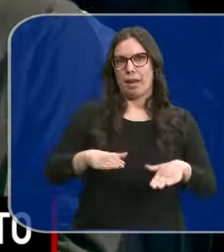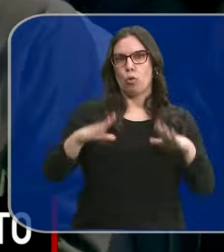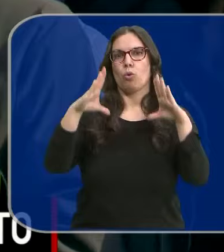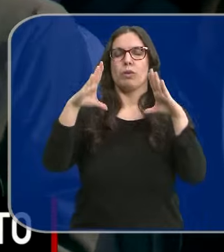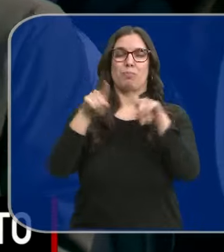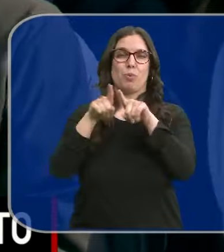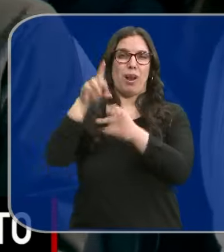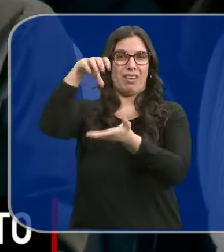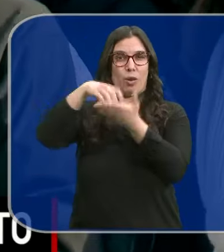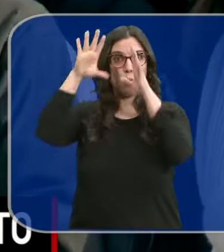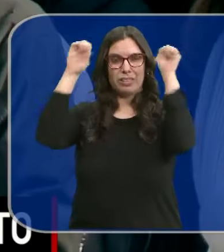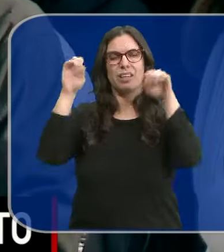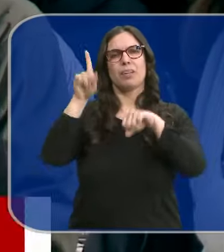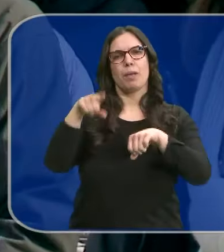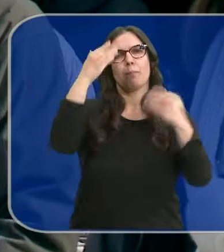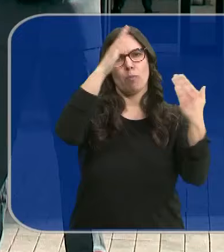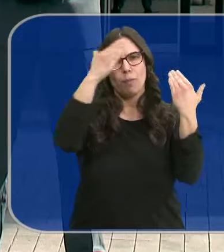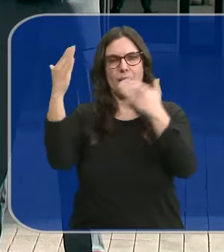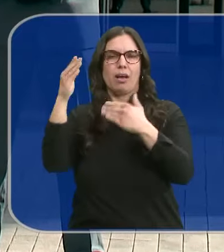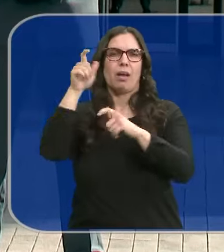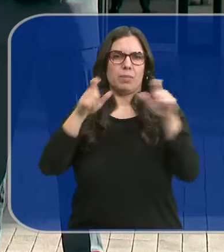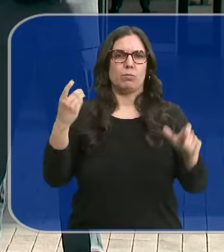cuartel para homenajear a los agentes fallecidos.